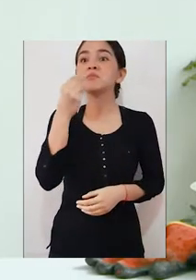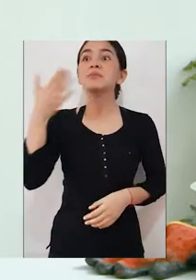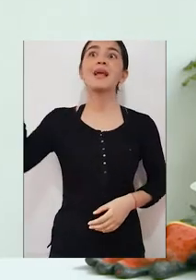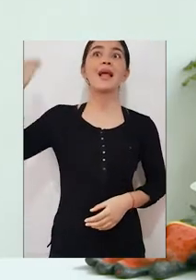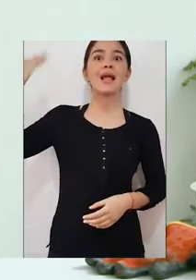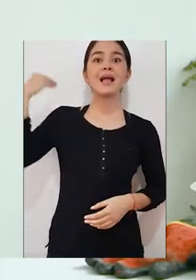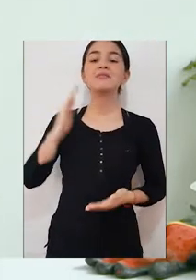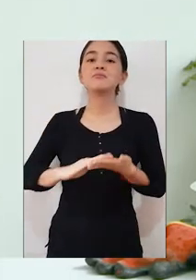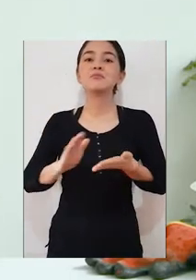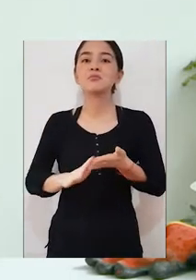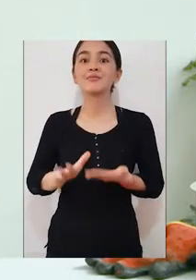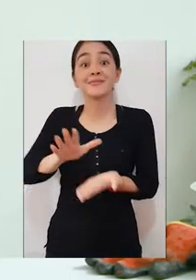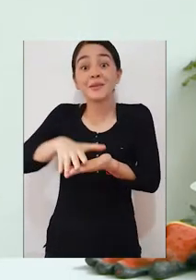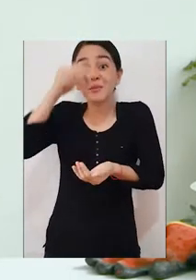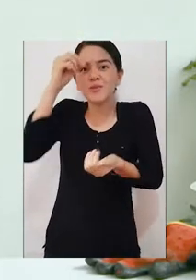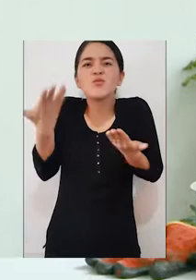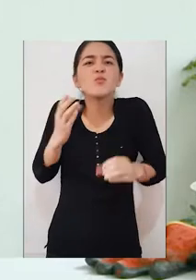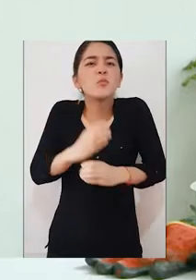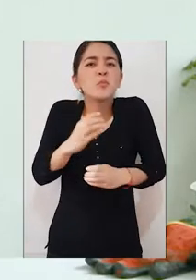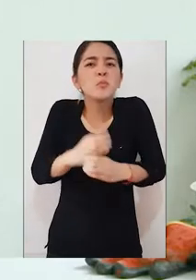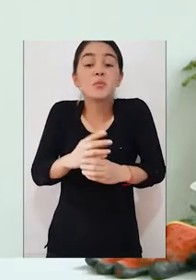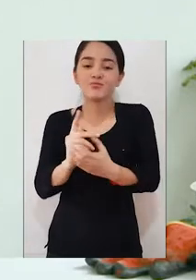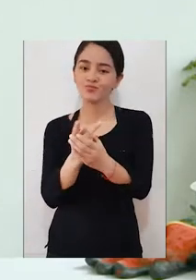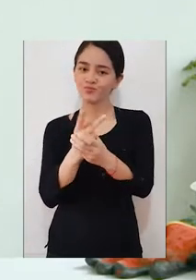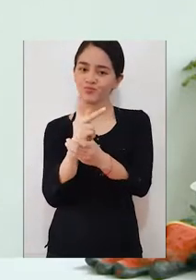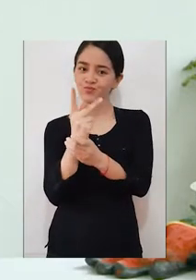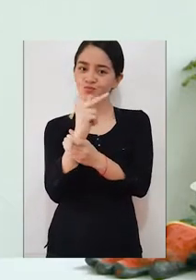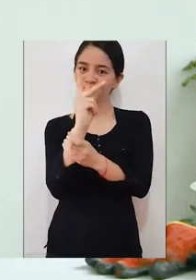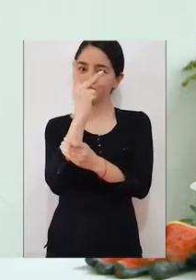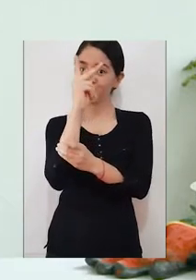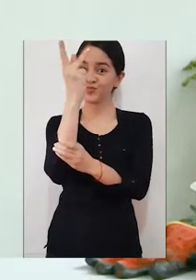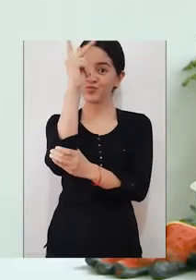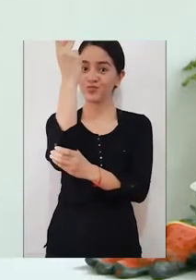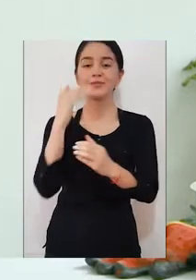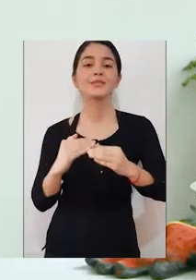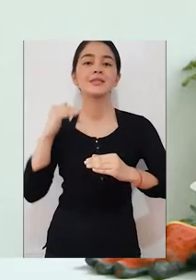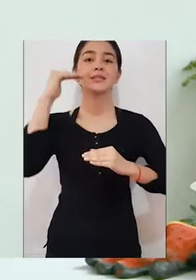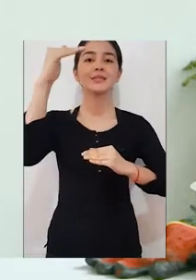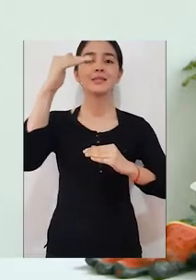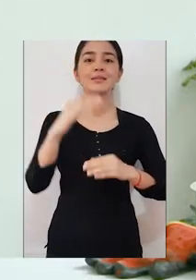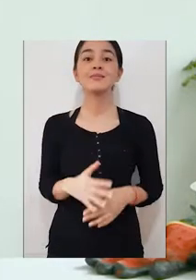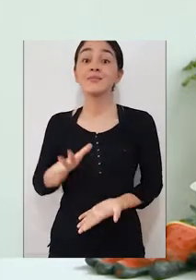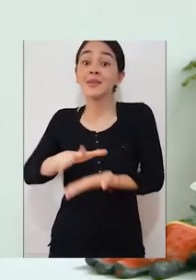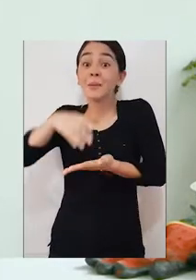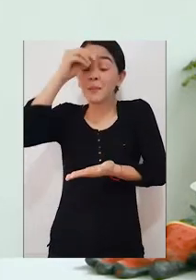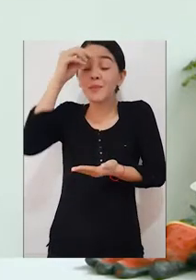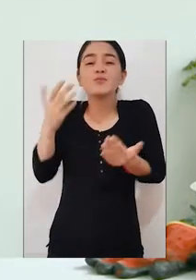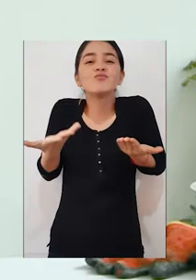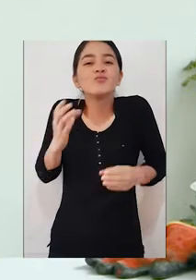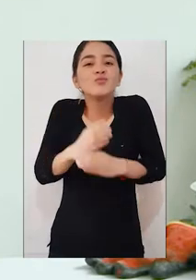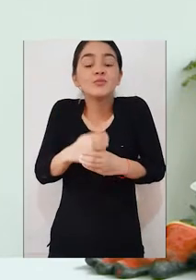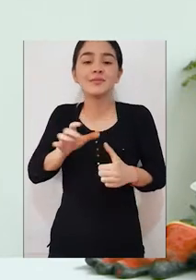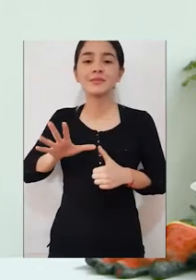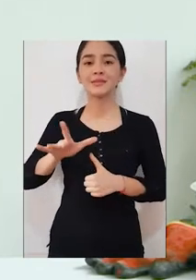También aprendemos sobre cómo cuidar una planta desde su germinación hasta que ésta crece y sobre todo aprendemos sobre cómo cuidar el medio